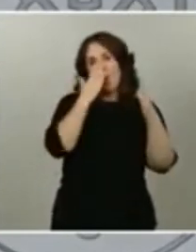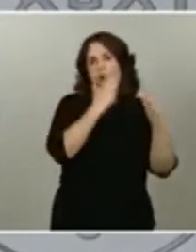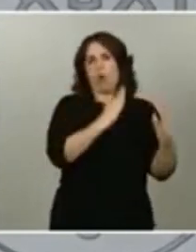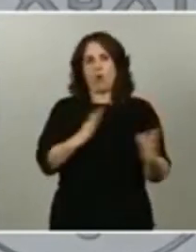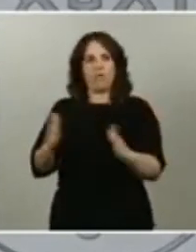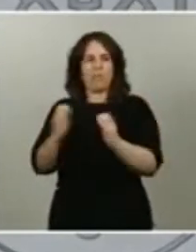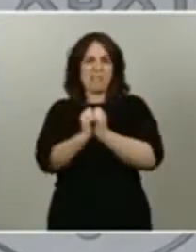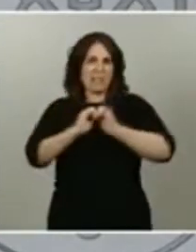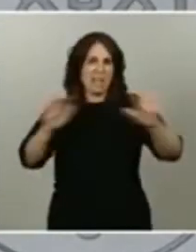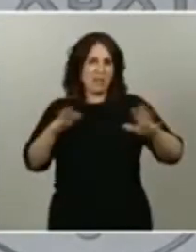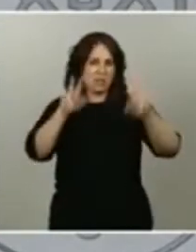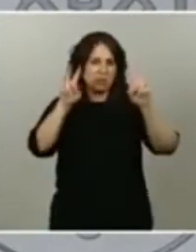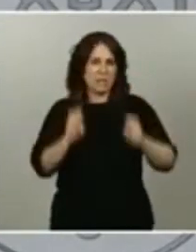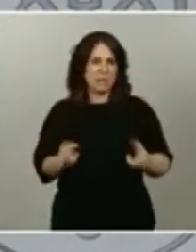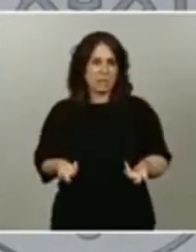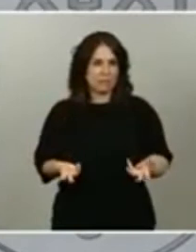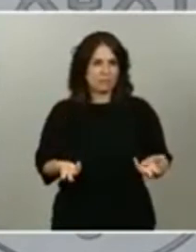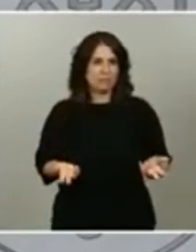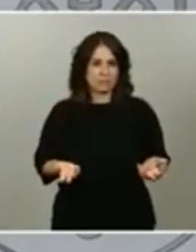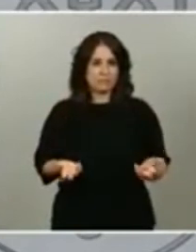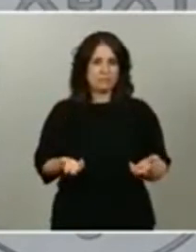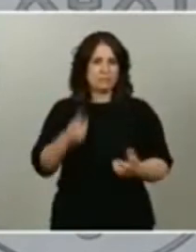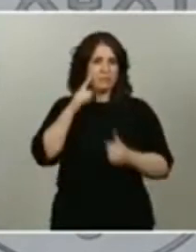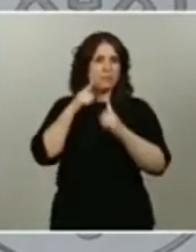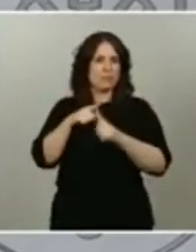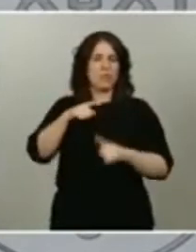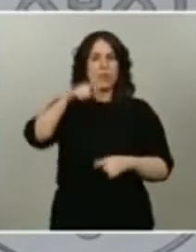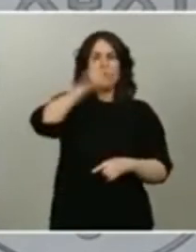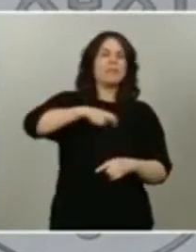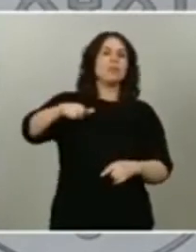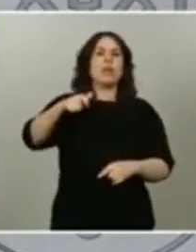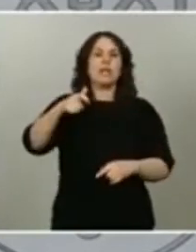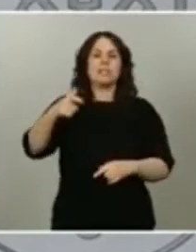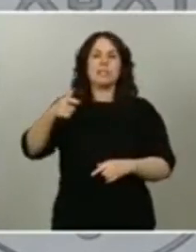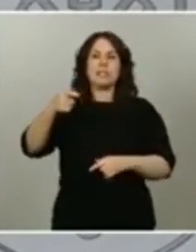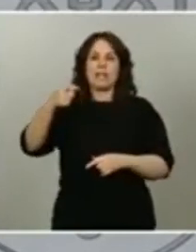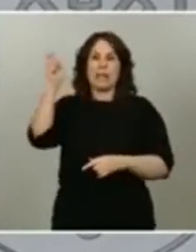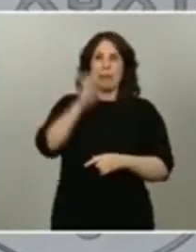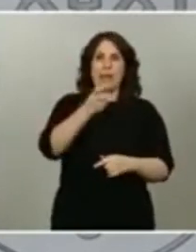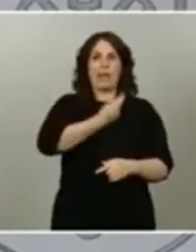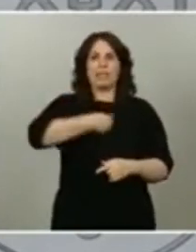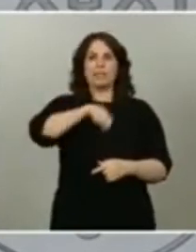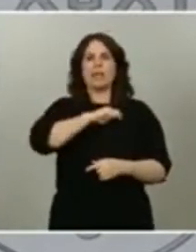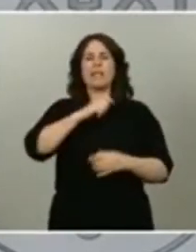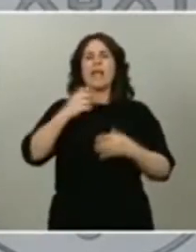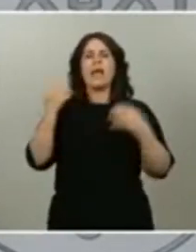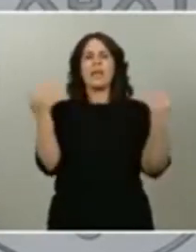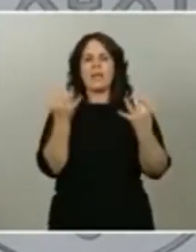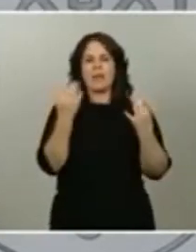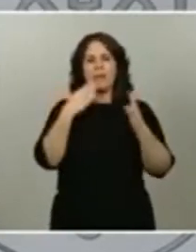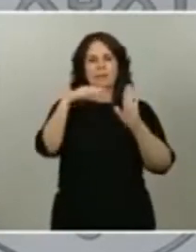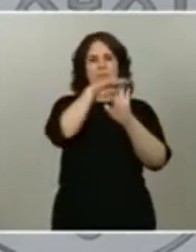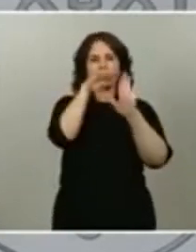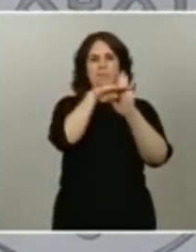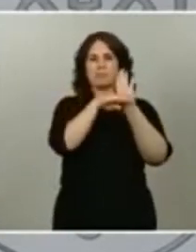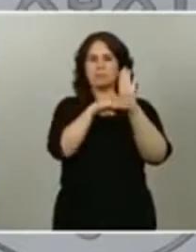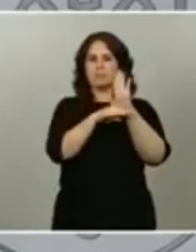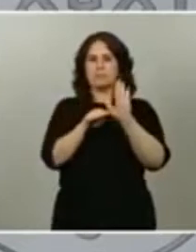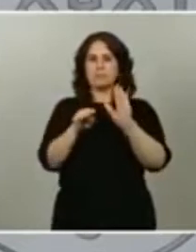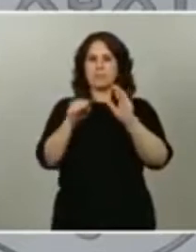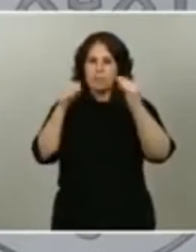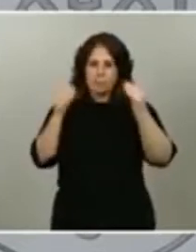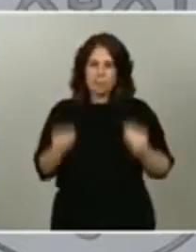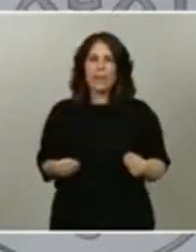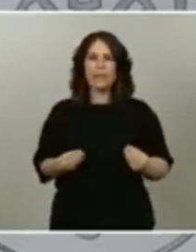materia para permitir que la entrada de las personas en nuestro país tenga todas las condiciones para que se pueda hacer con mejor perspectiva